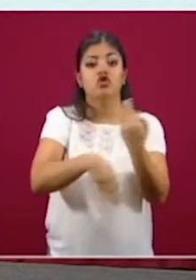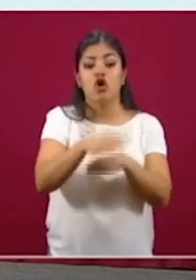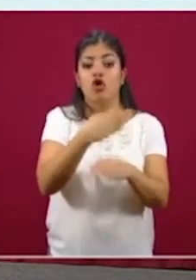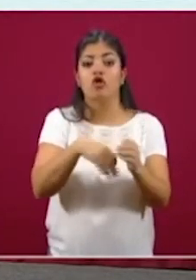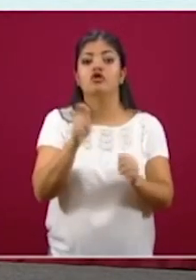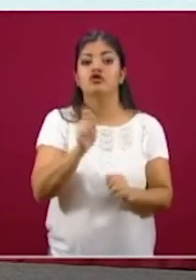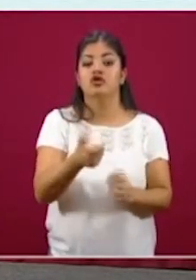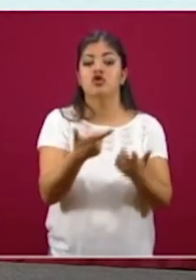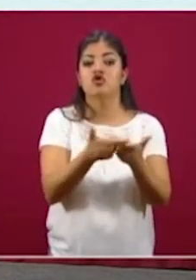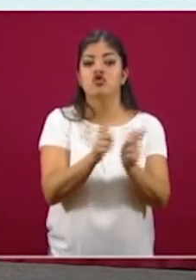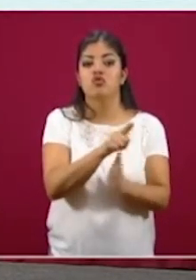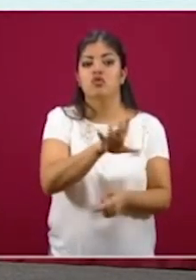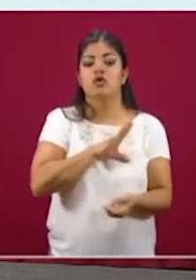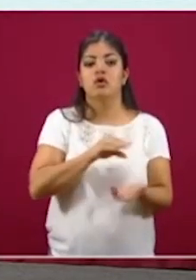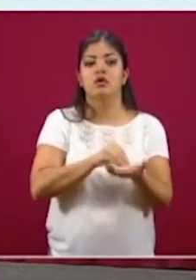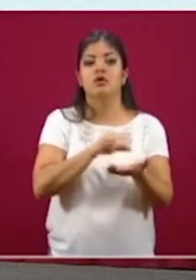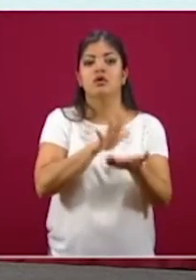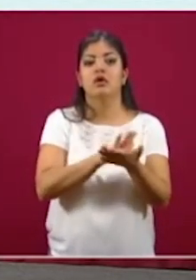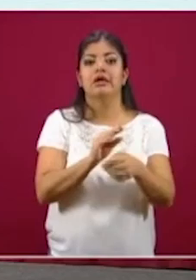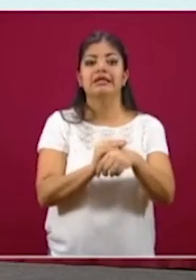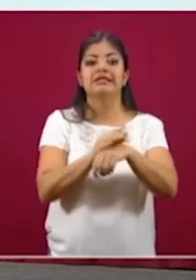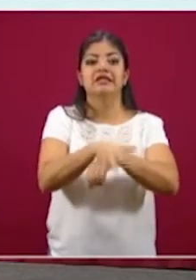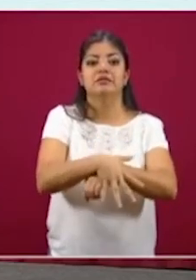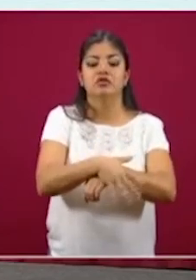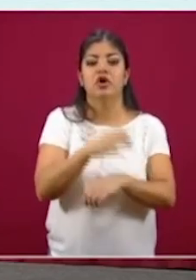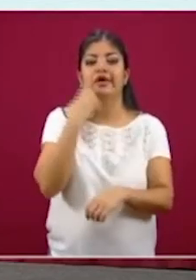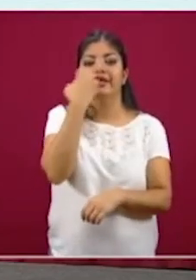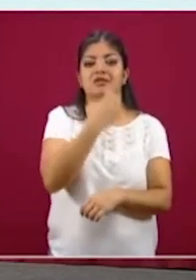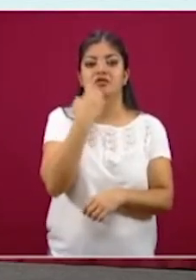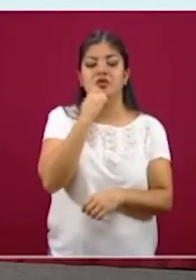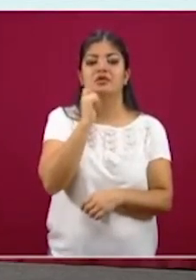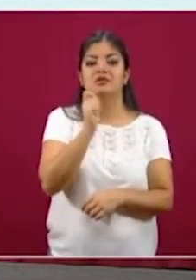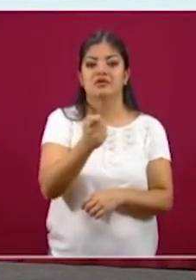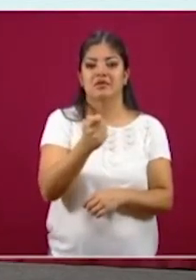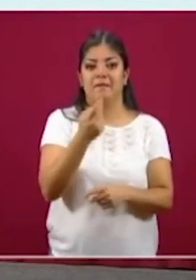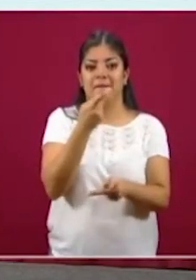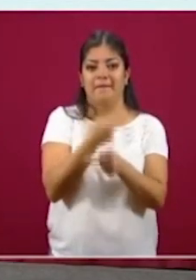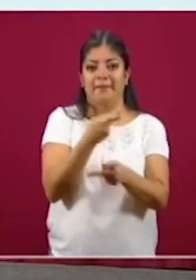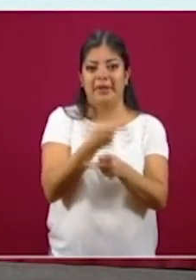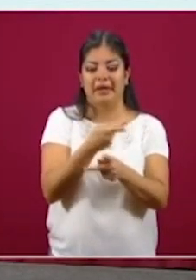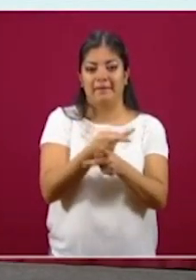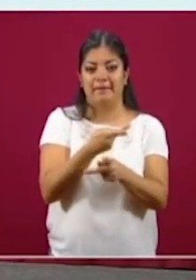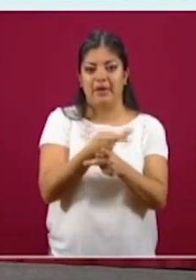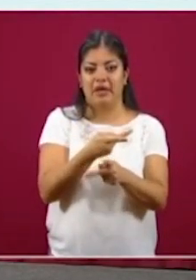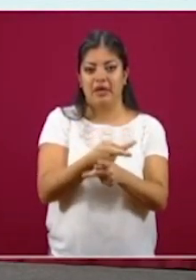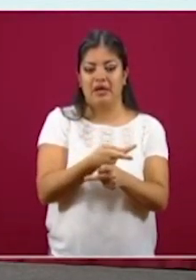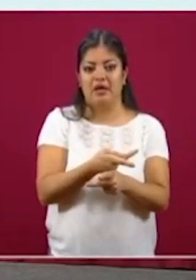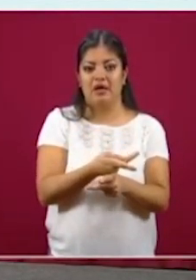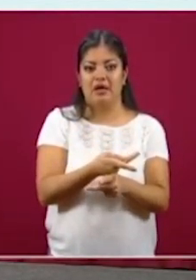que está inscrita en las escuelas de educación media superior